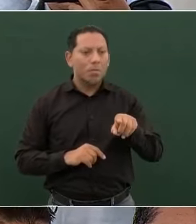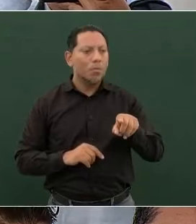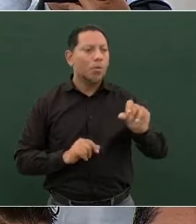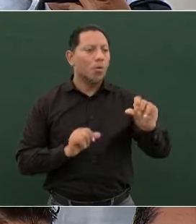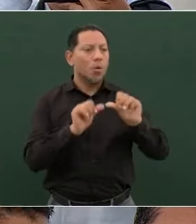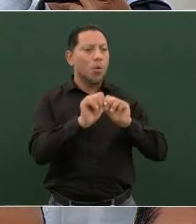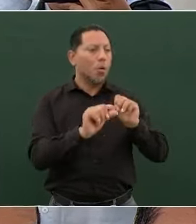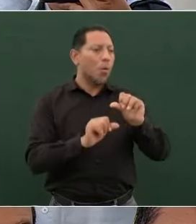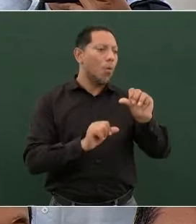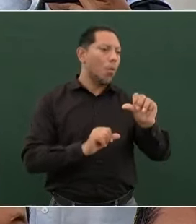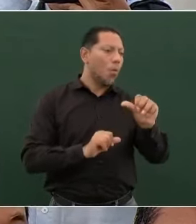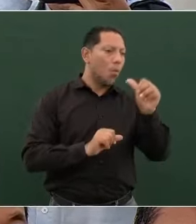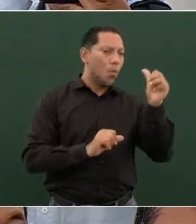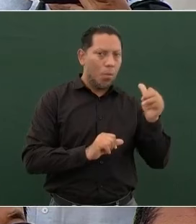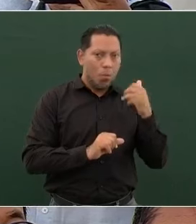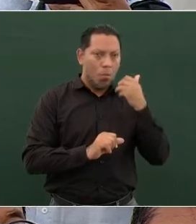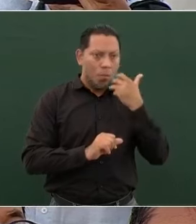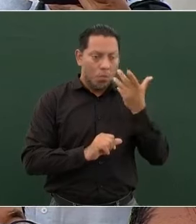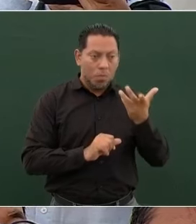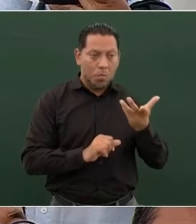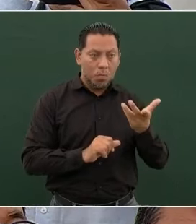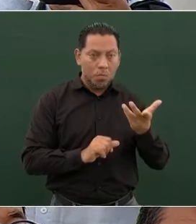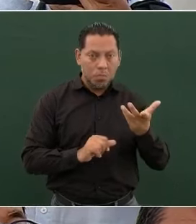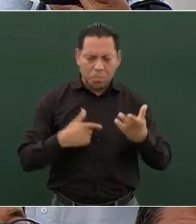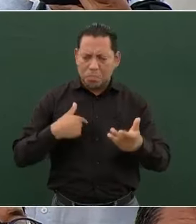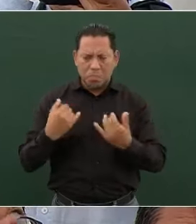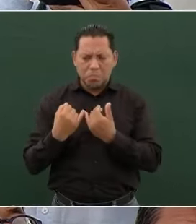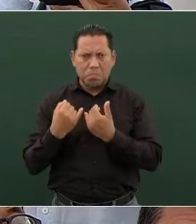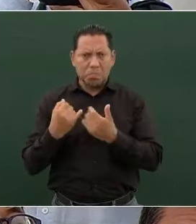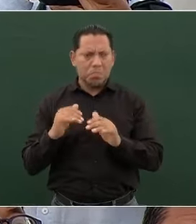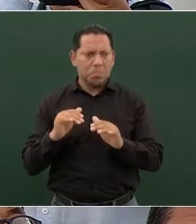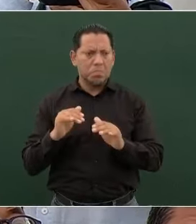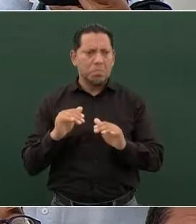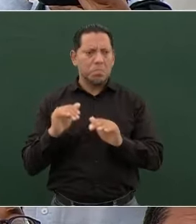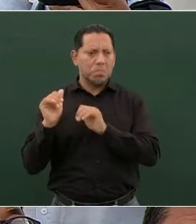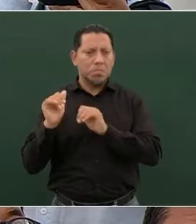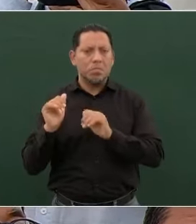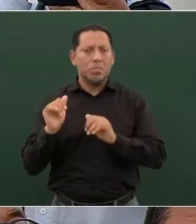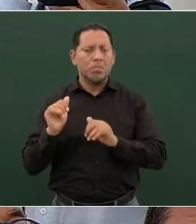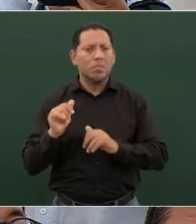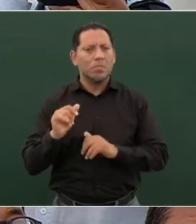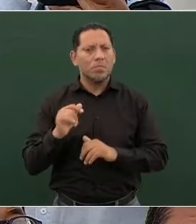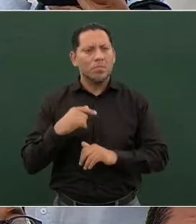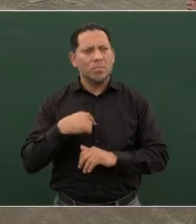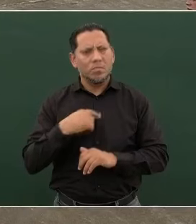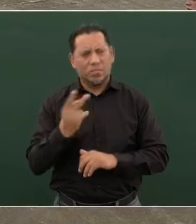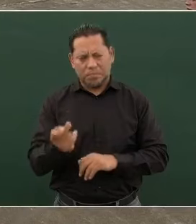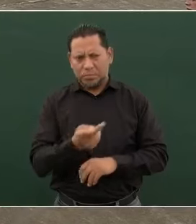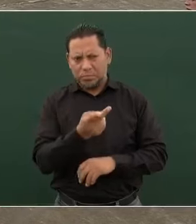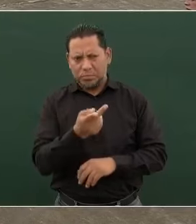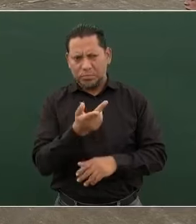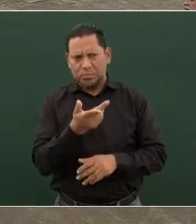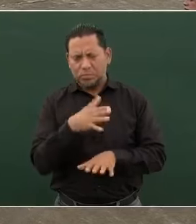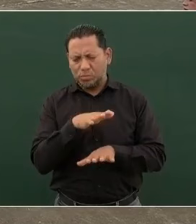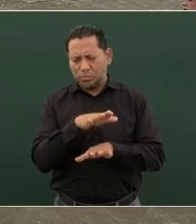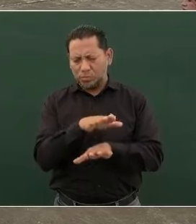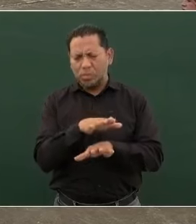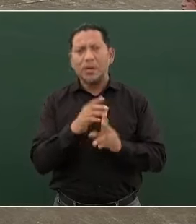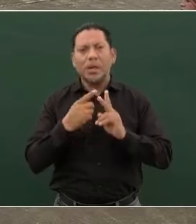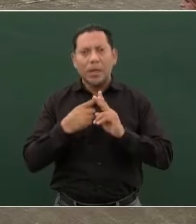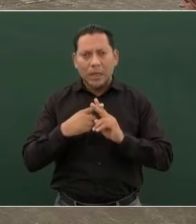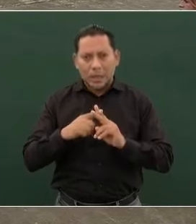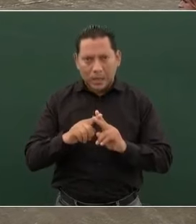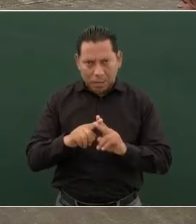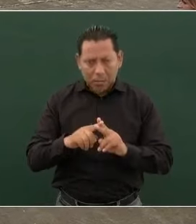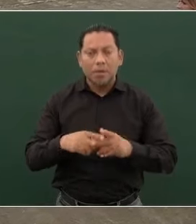Preguntarle, presidente, en este tema, en esta reflexión que hace sobre que comenzamos